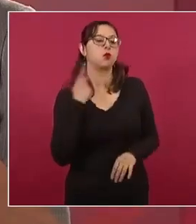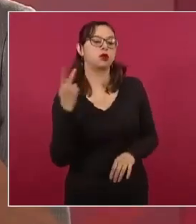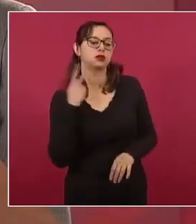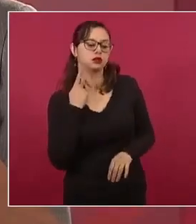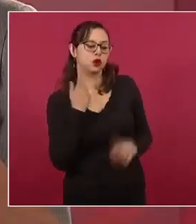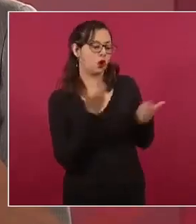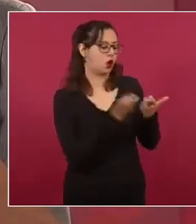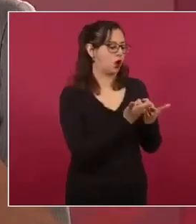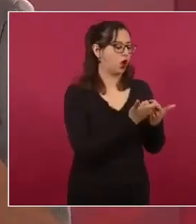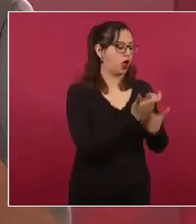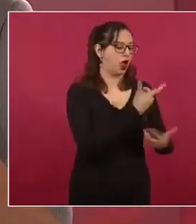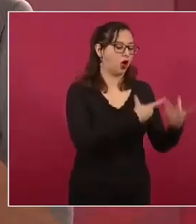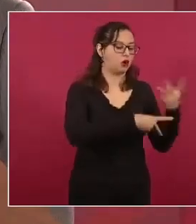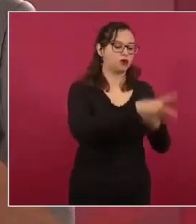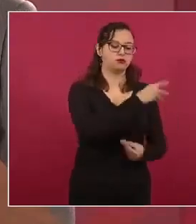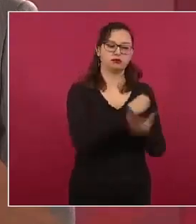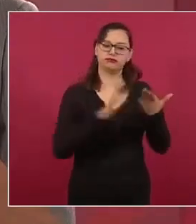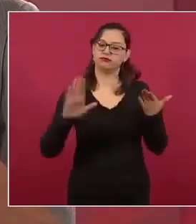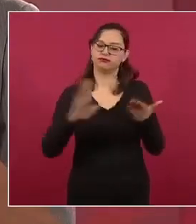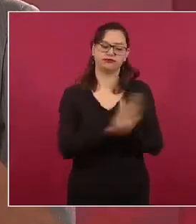represente a todos.